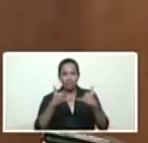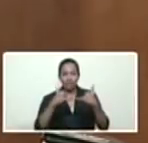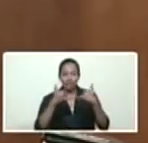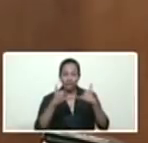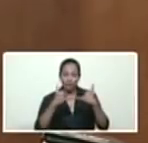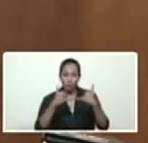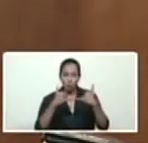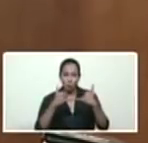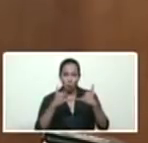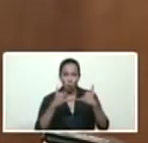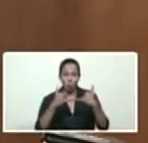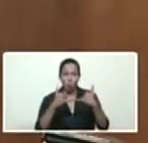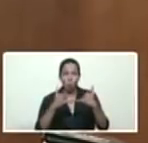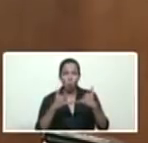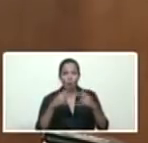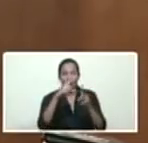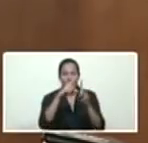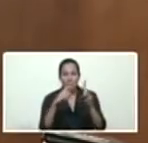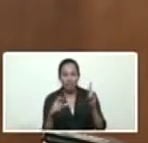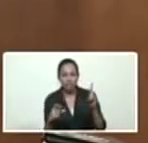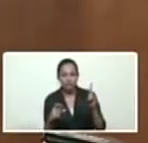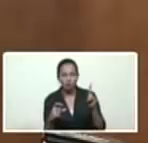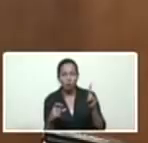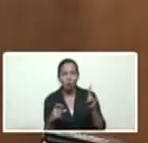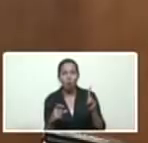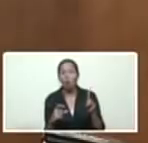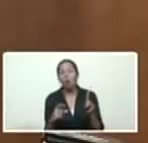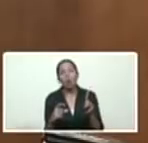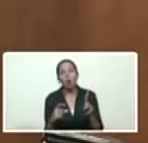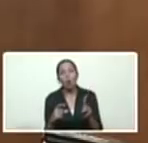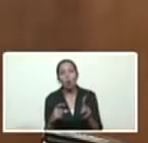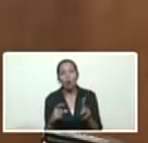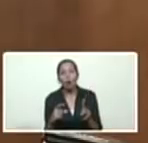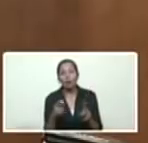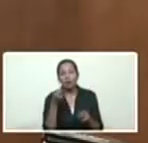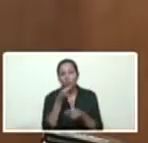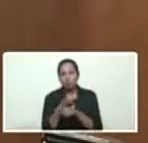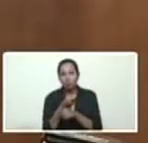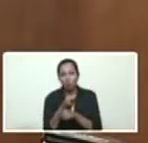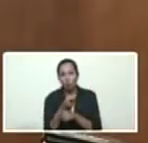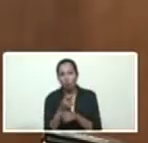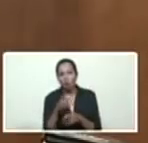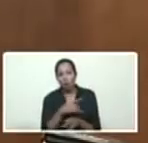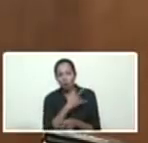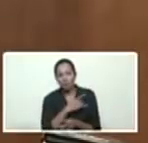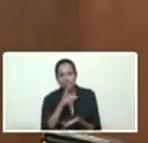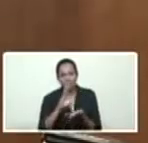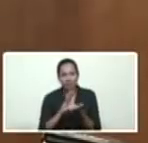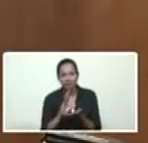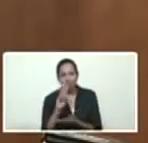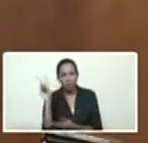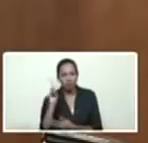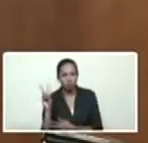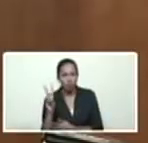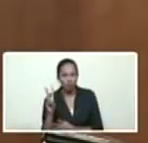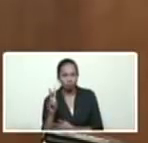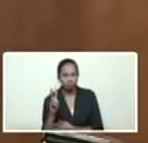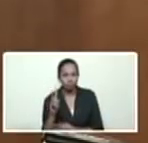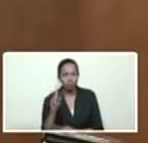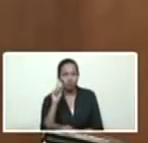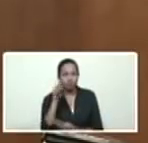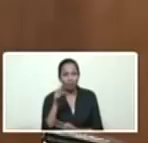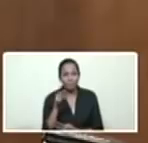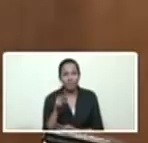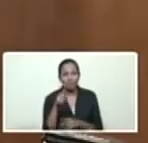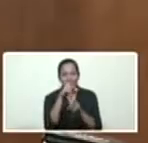egresado a la Universidad Central de Venezuela en 1983 fue presidente de la antigua EDELCA electrificación del CARONI